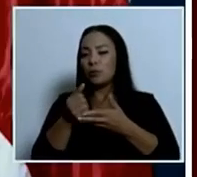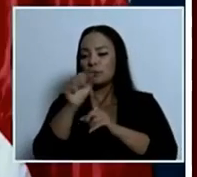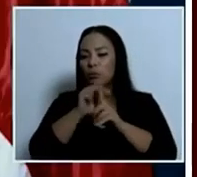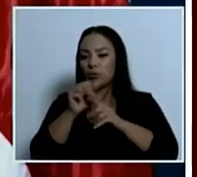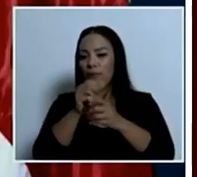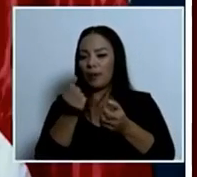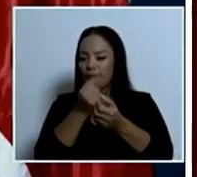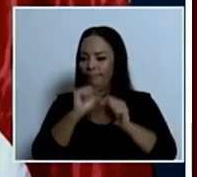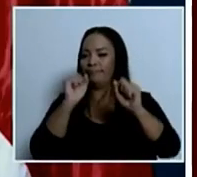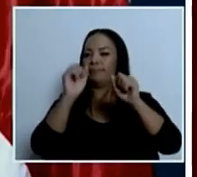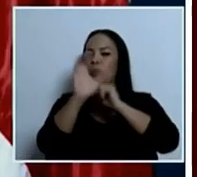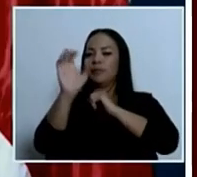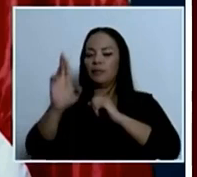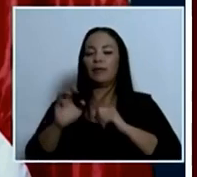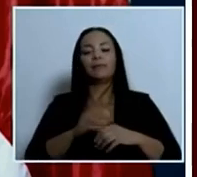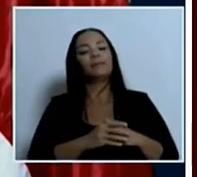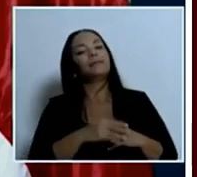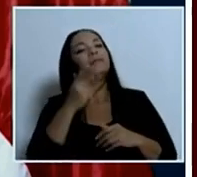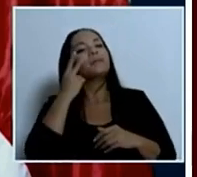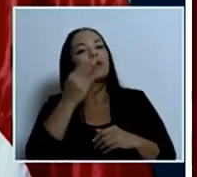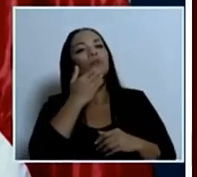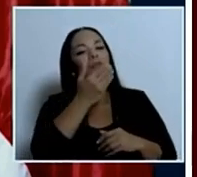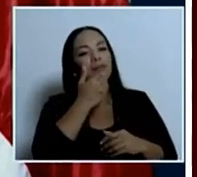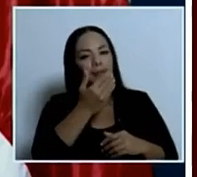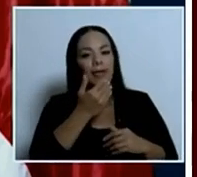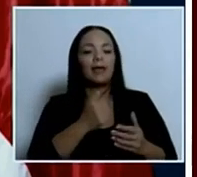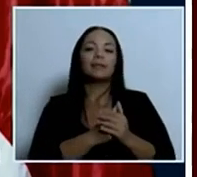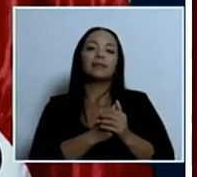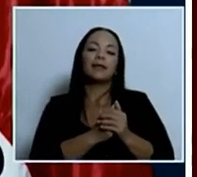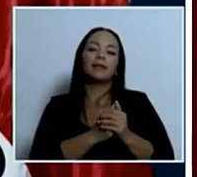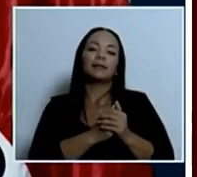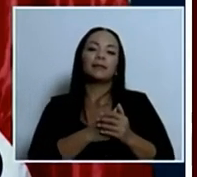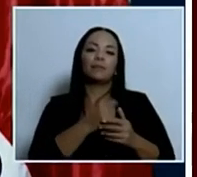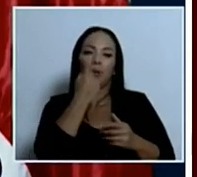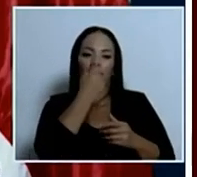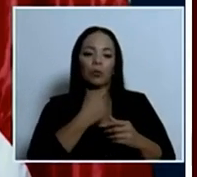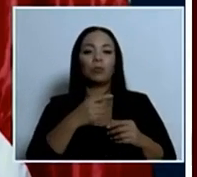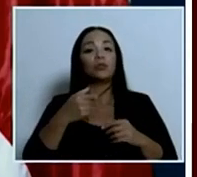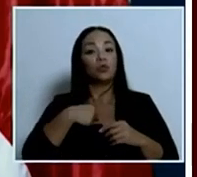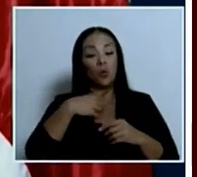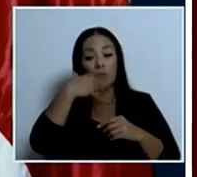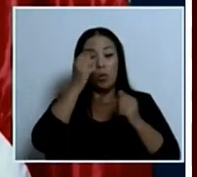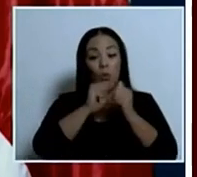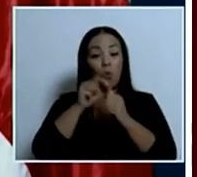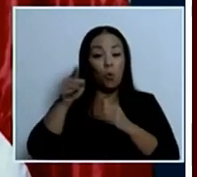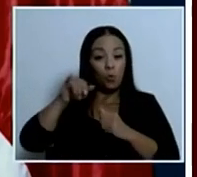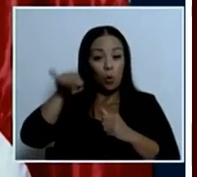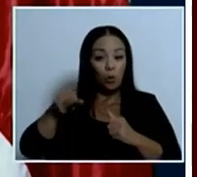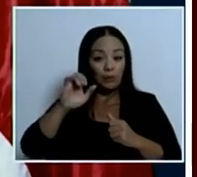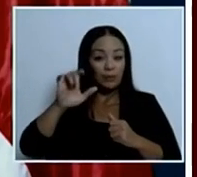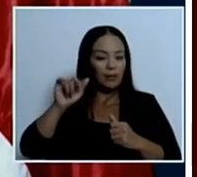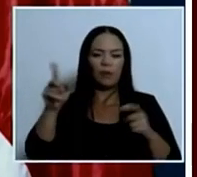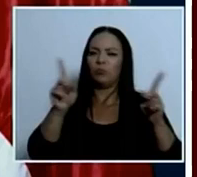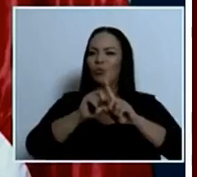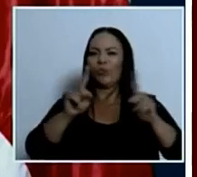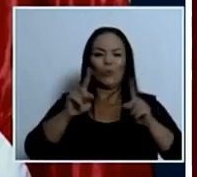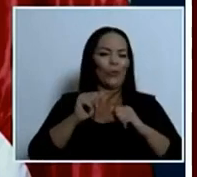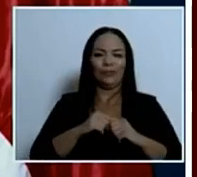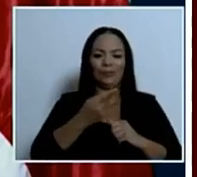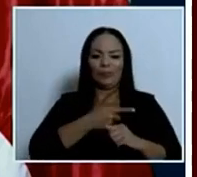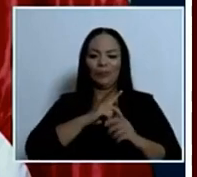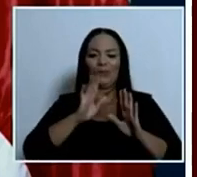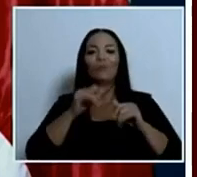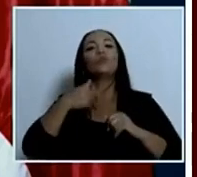muchas gracias por la pregunta yo jamás podría estar enojado con doña Jocelyn yo no tomo las cosas personalmente yo soy fuerte